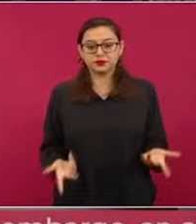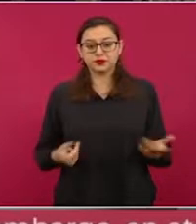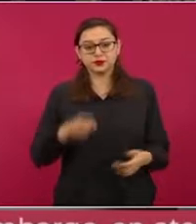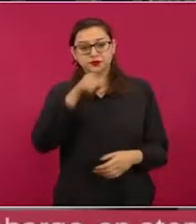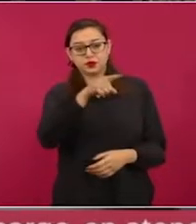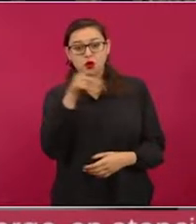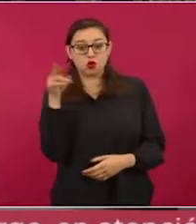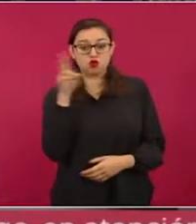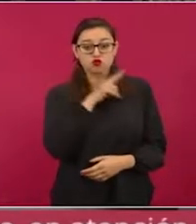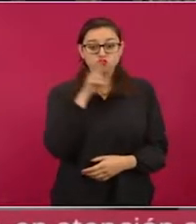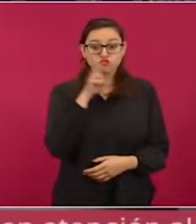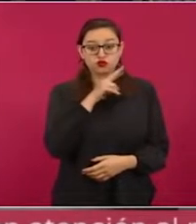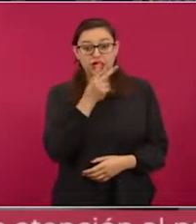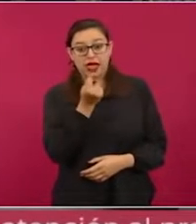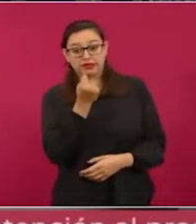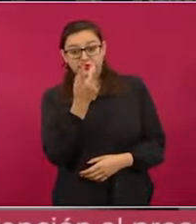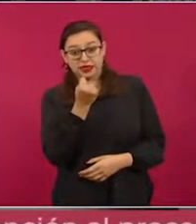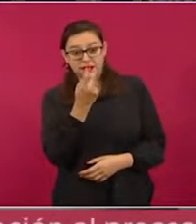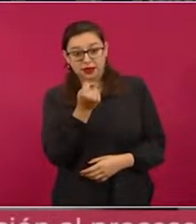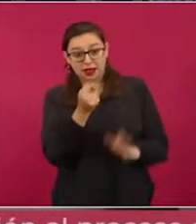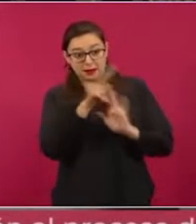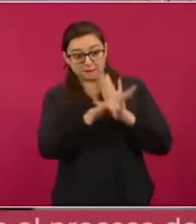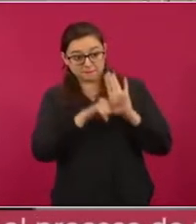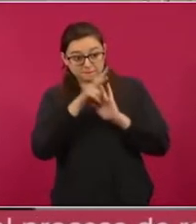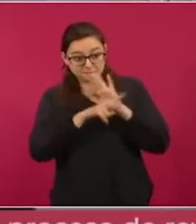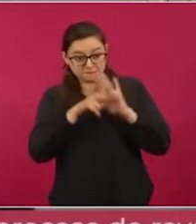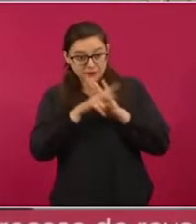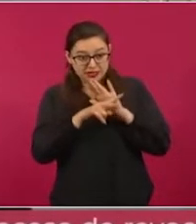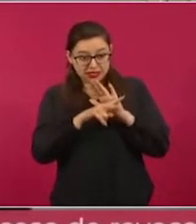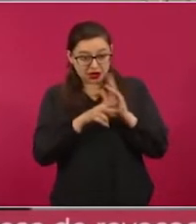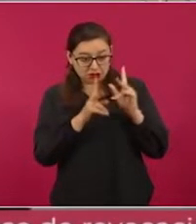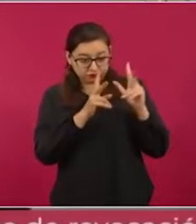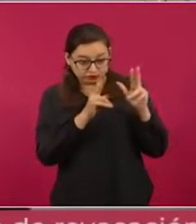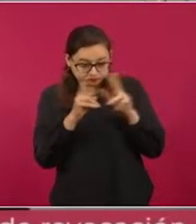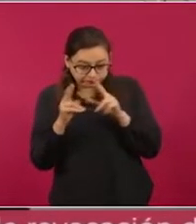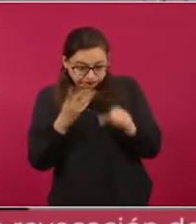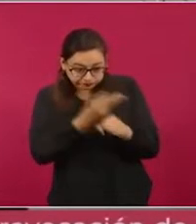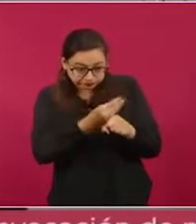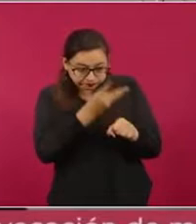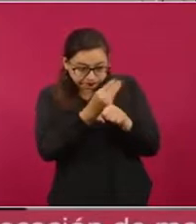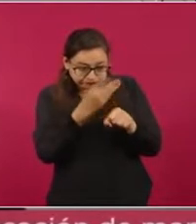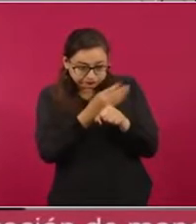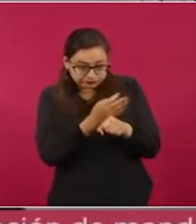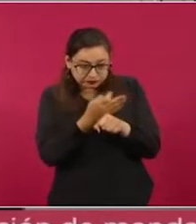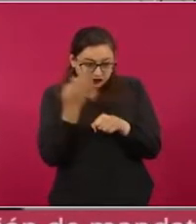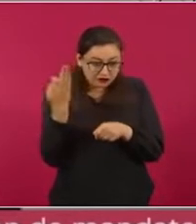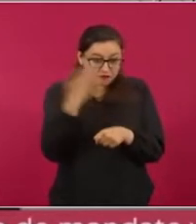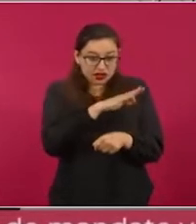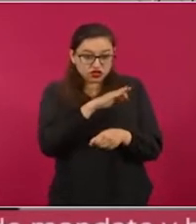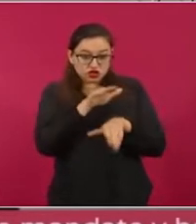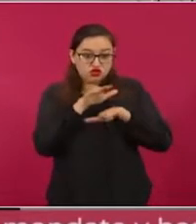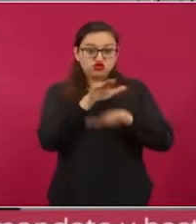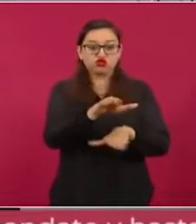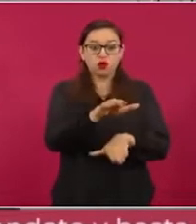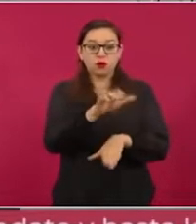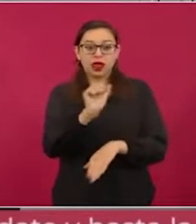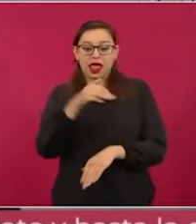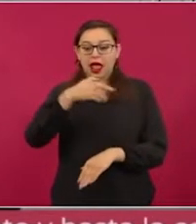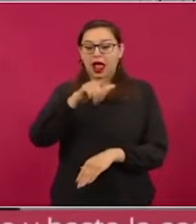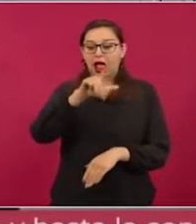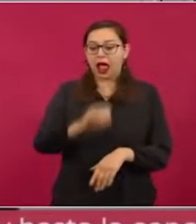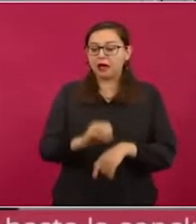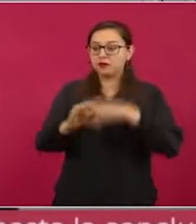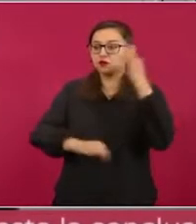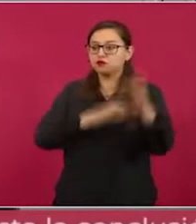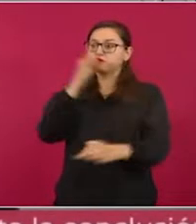rusa para difundir mentiras sobre el presidente López Obrador. La semana pasada se